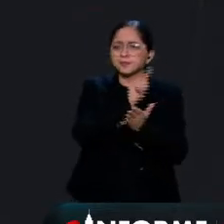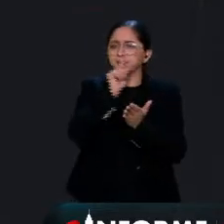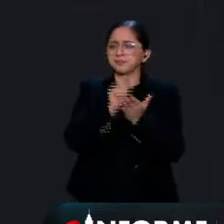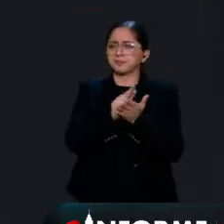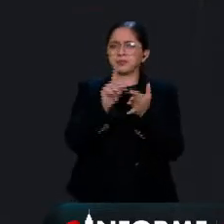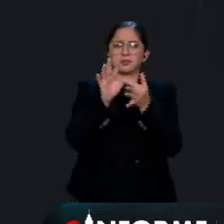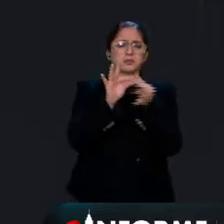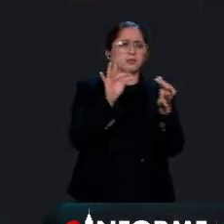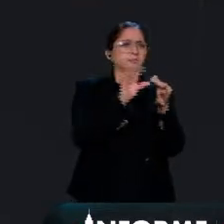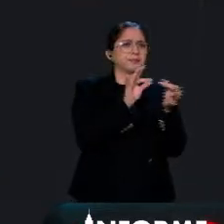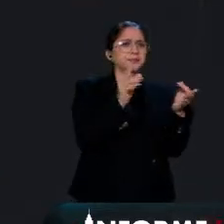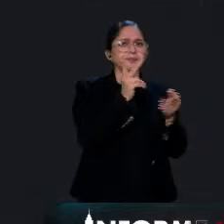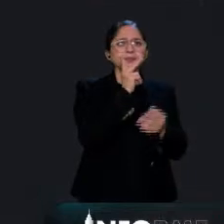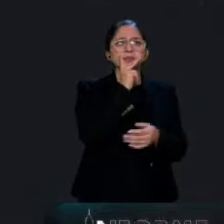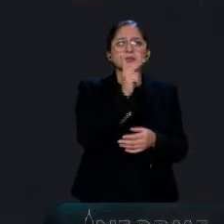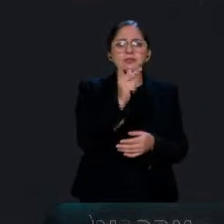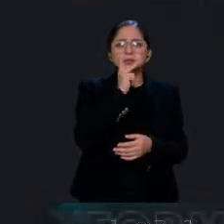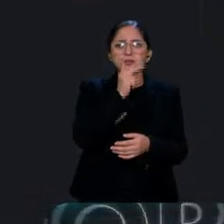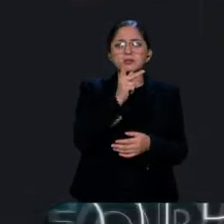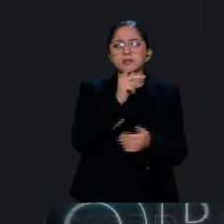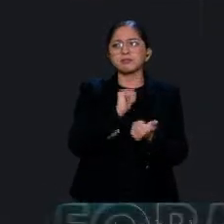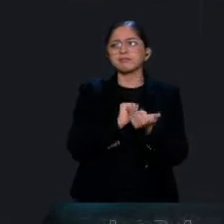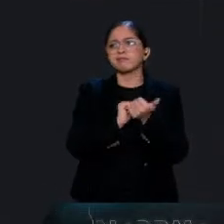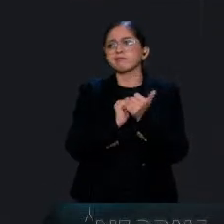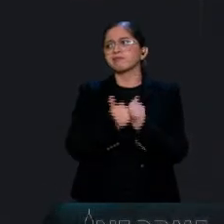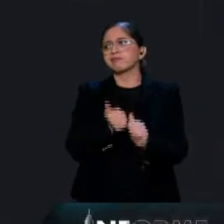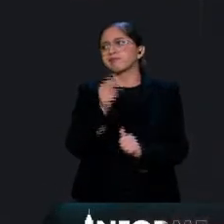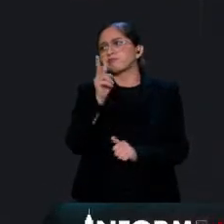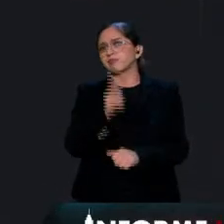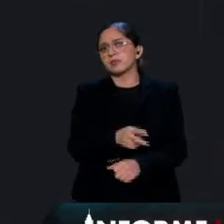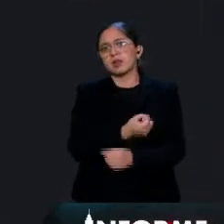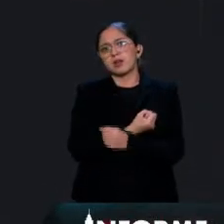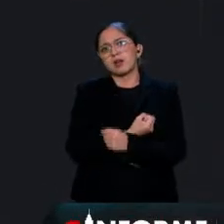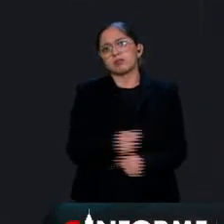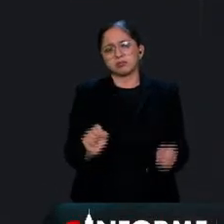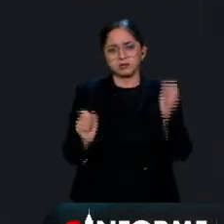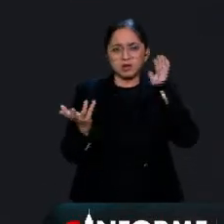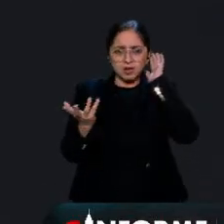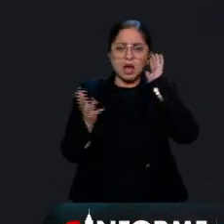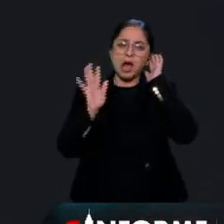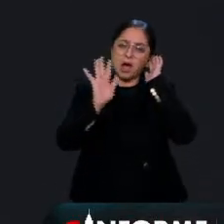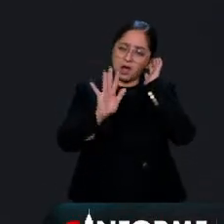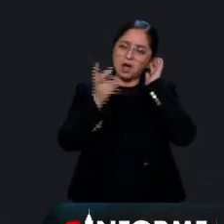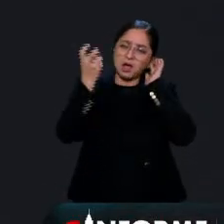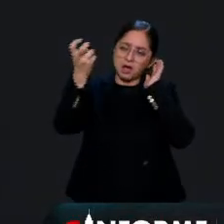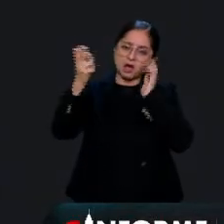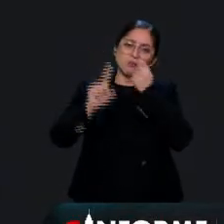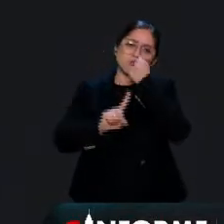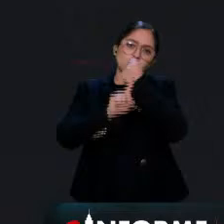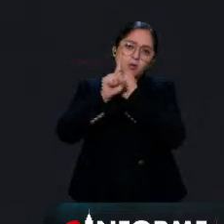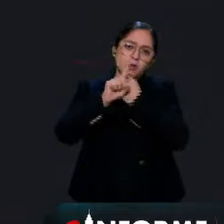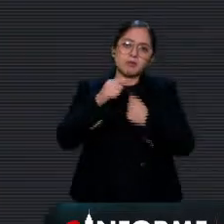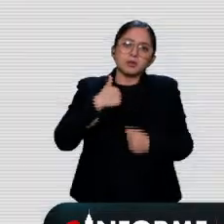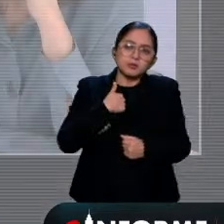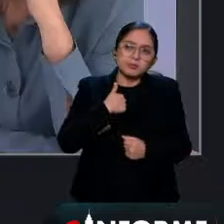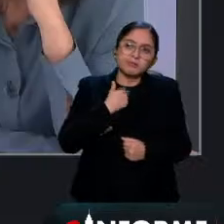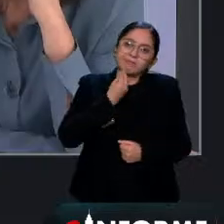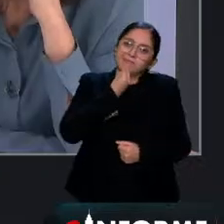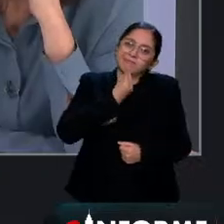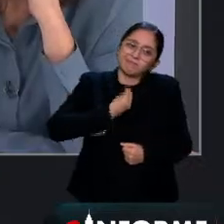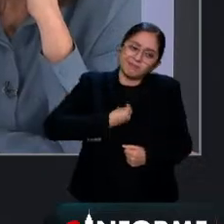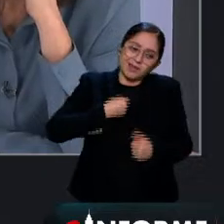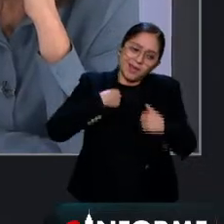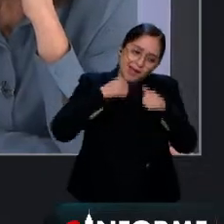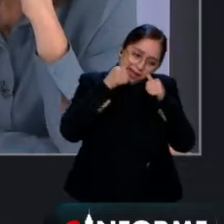sumamente aburridos pero bueno es ya es un problema de los que los escuchamos ni modo los